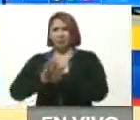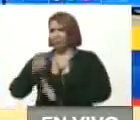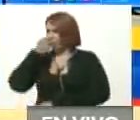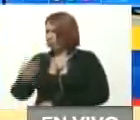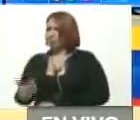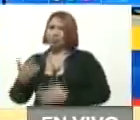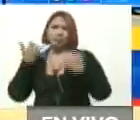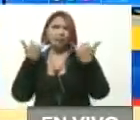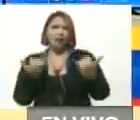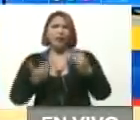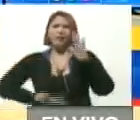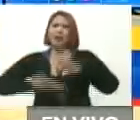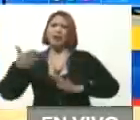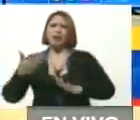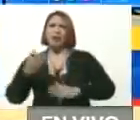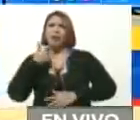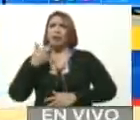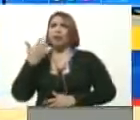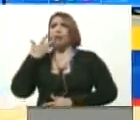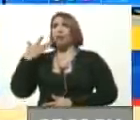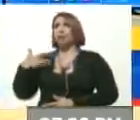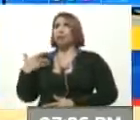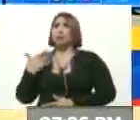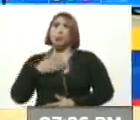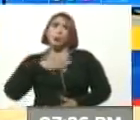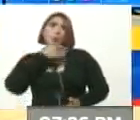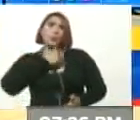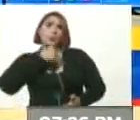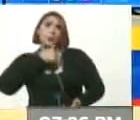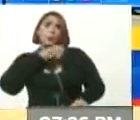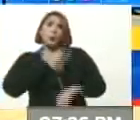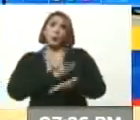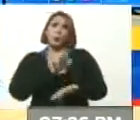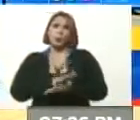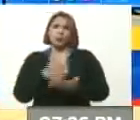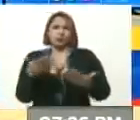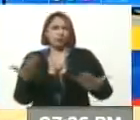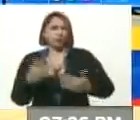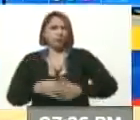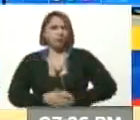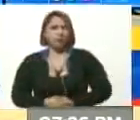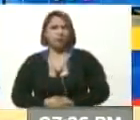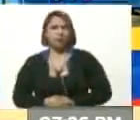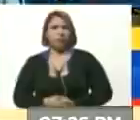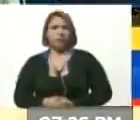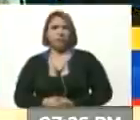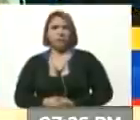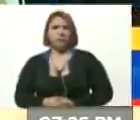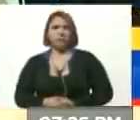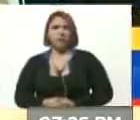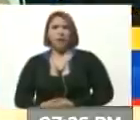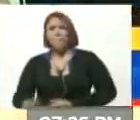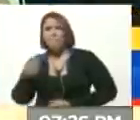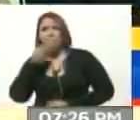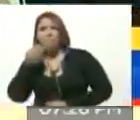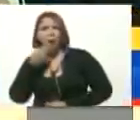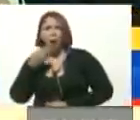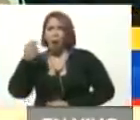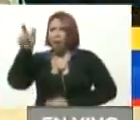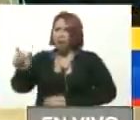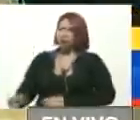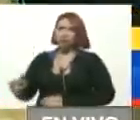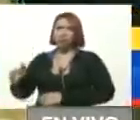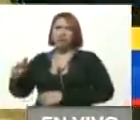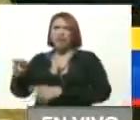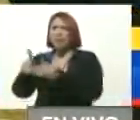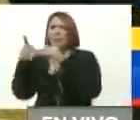ahora van a salir a dársela de modositos, se la van a dar de modositos ahora. Sale un imbécil del Departamento de Estado,